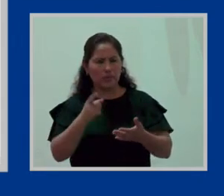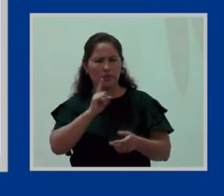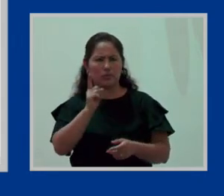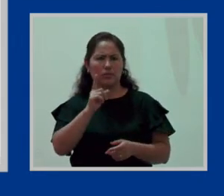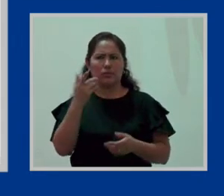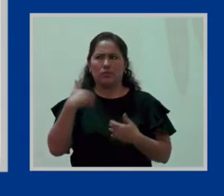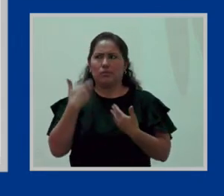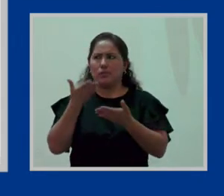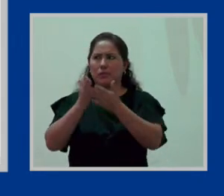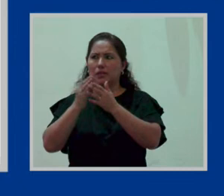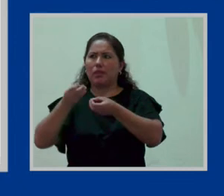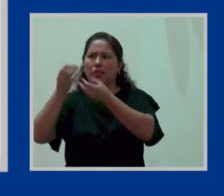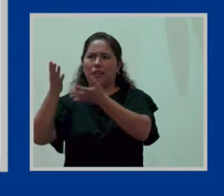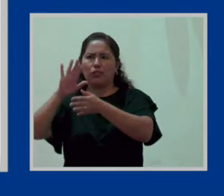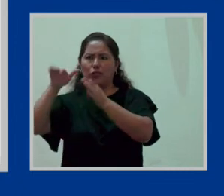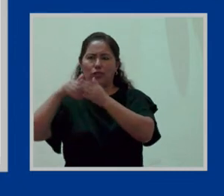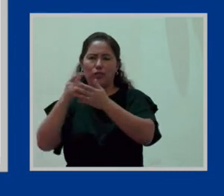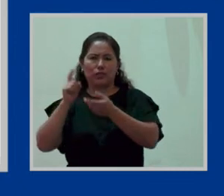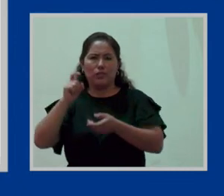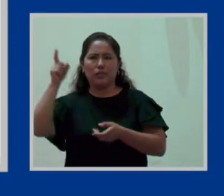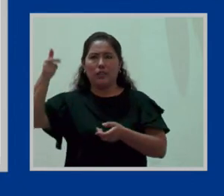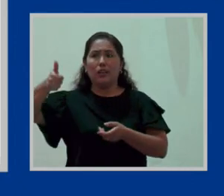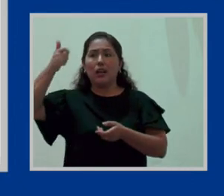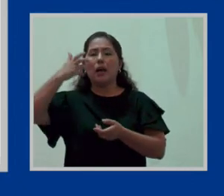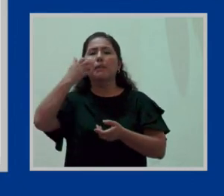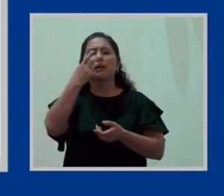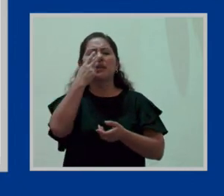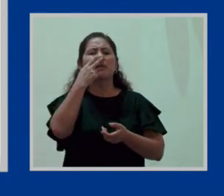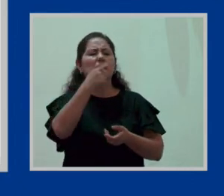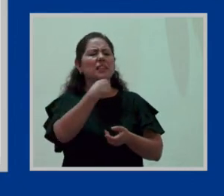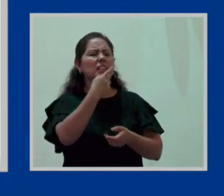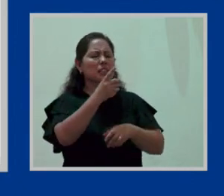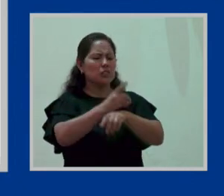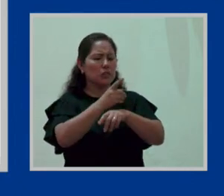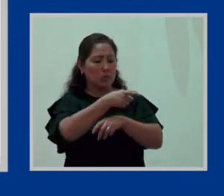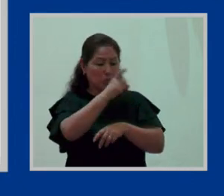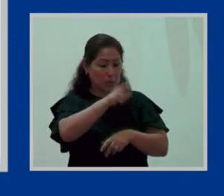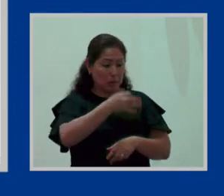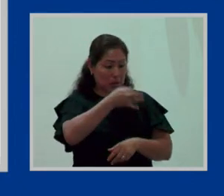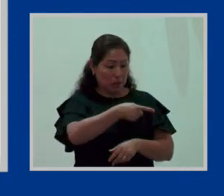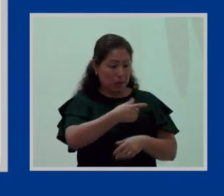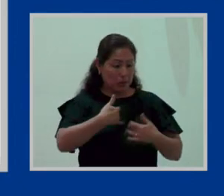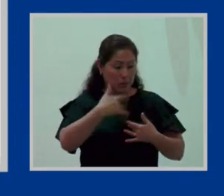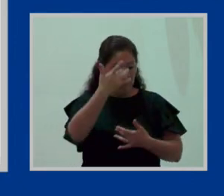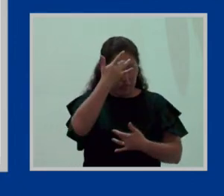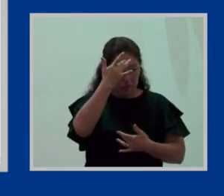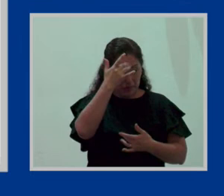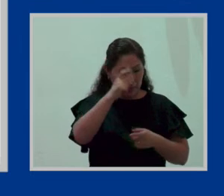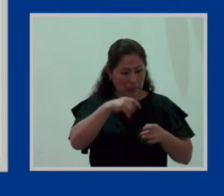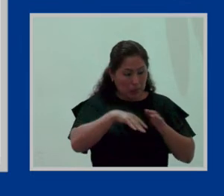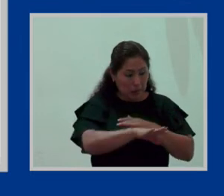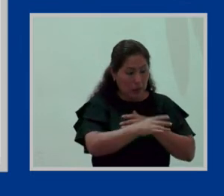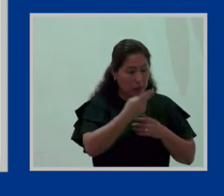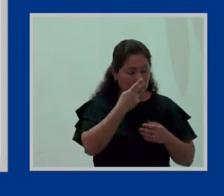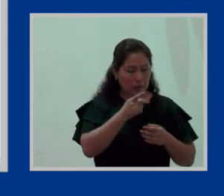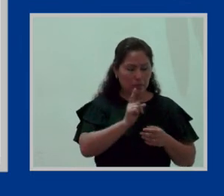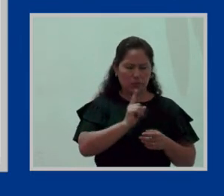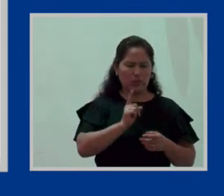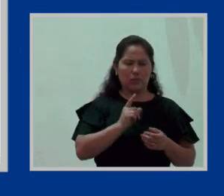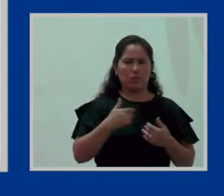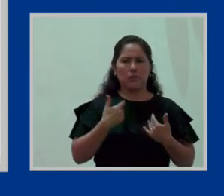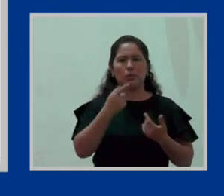confidencial. Mi empleador no me puede exigir, a ver, quiero ver qué te dijo el médico para ver si en realidad entraste o no entraste al chequeo. No.